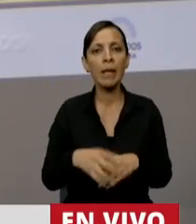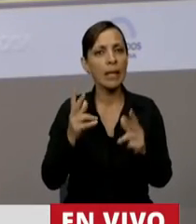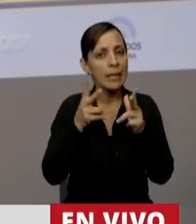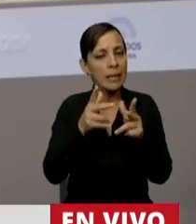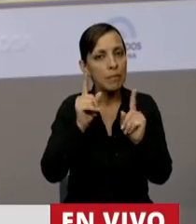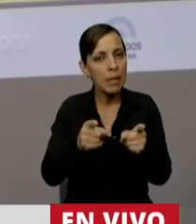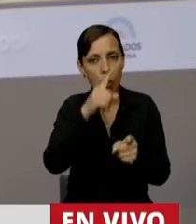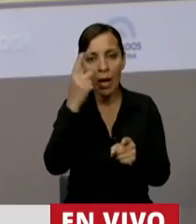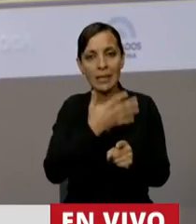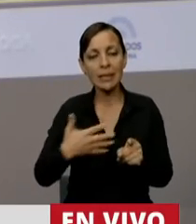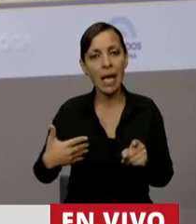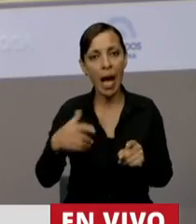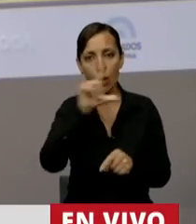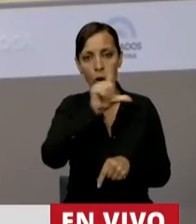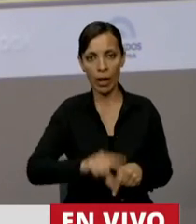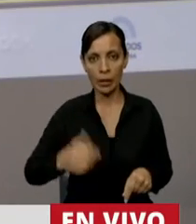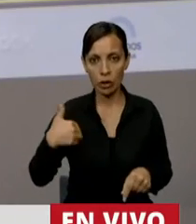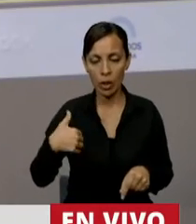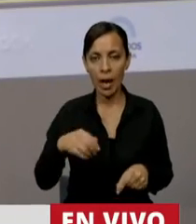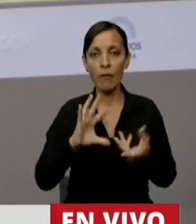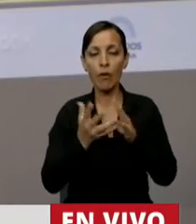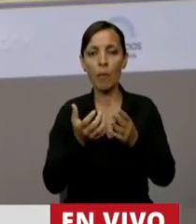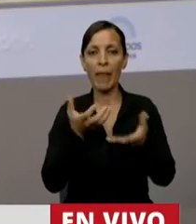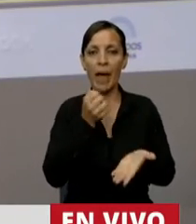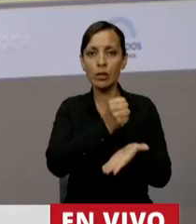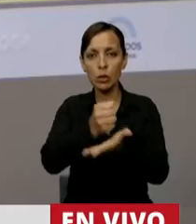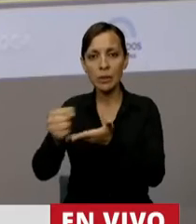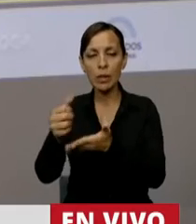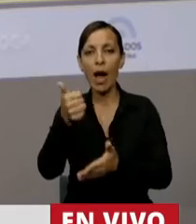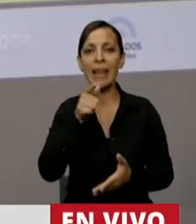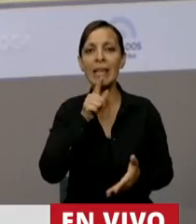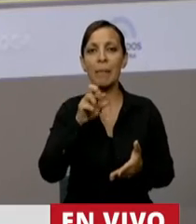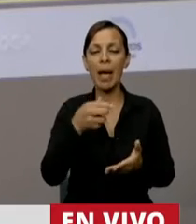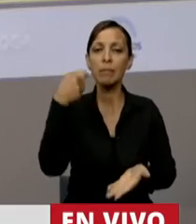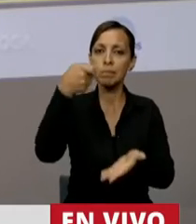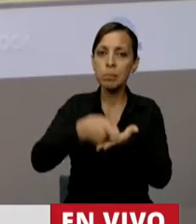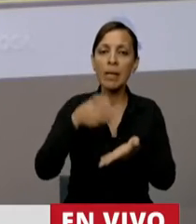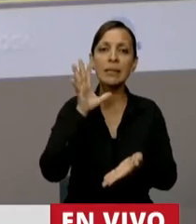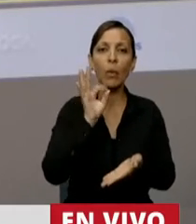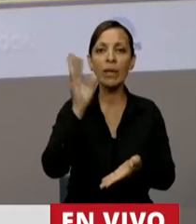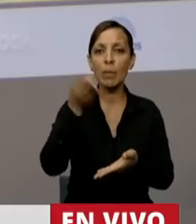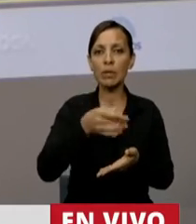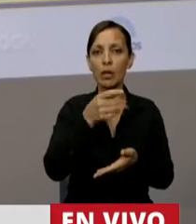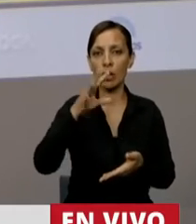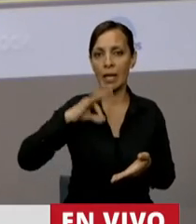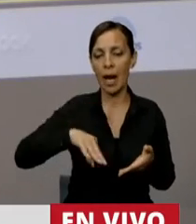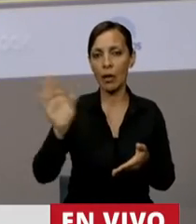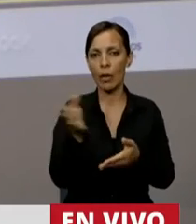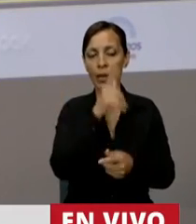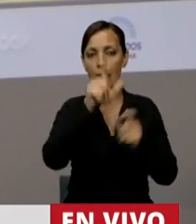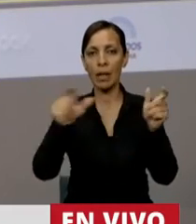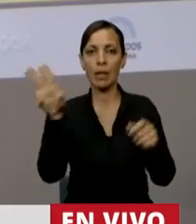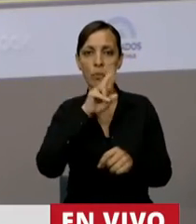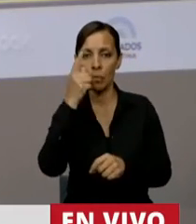Estado Nacional, a través del ATP, aportó el 50% de los salarios de los trabajadores y las